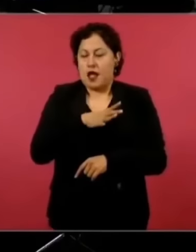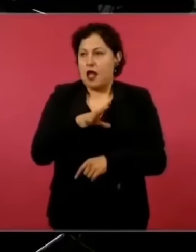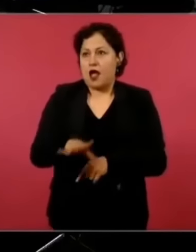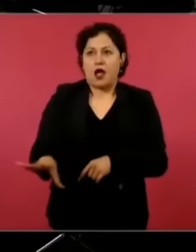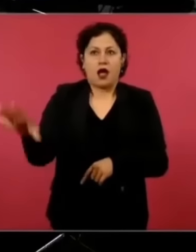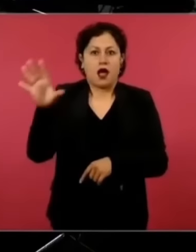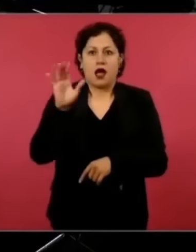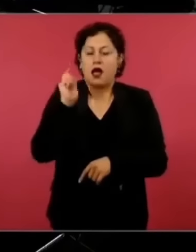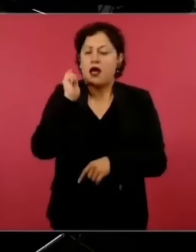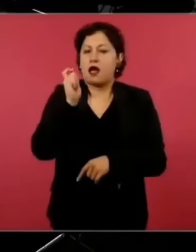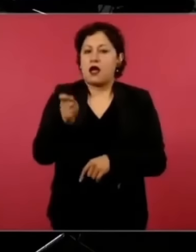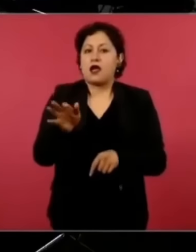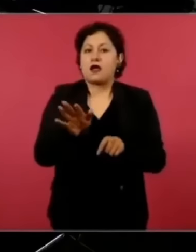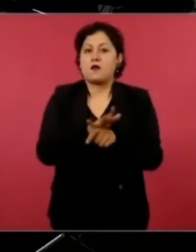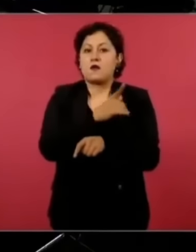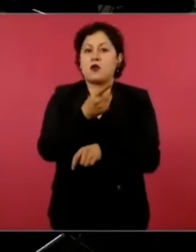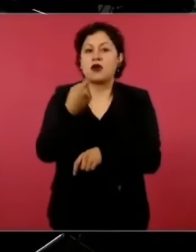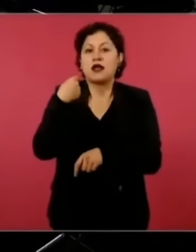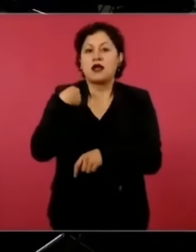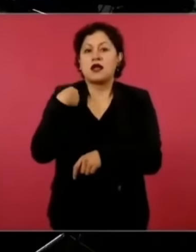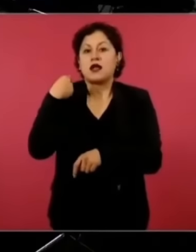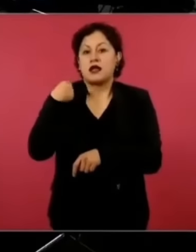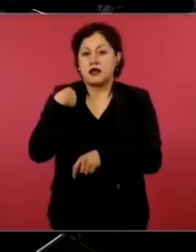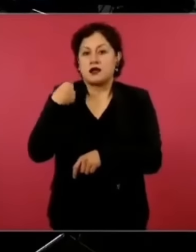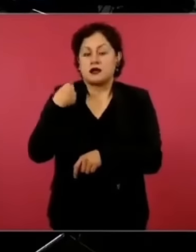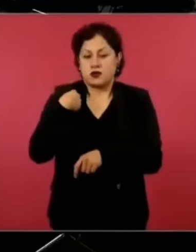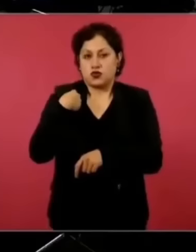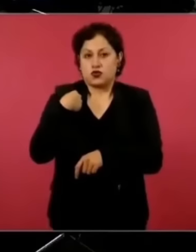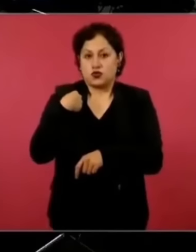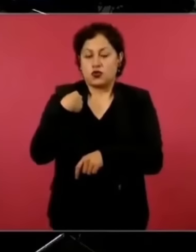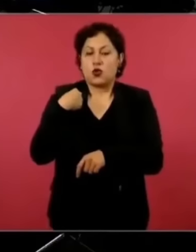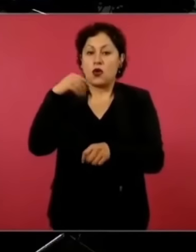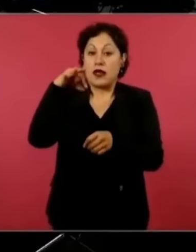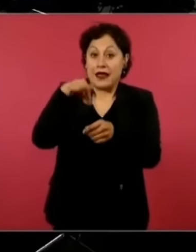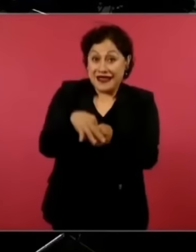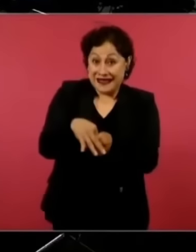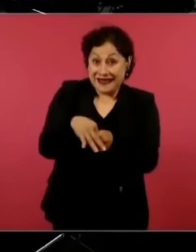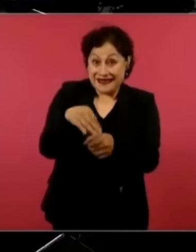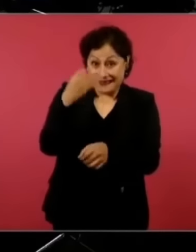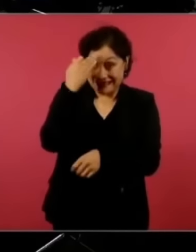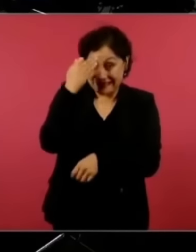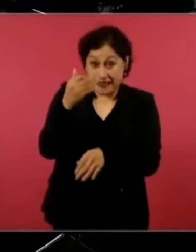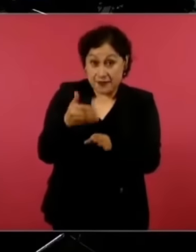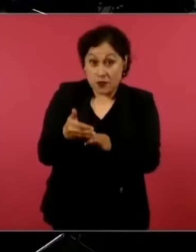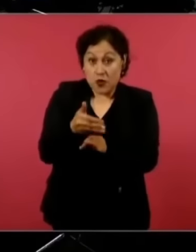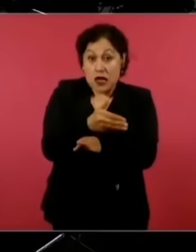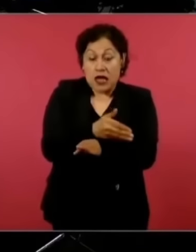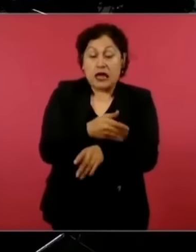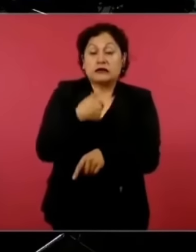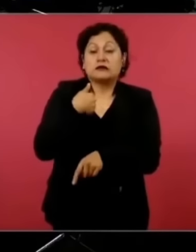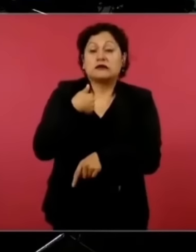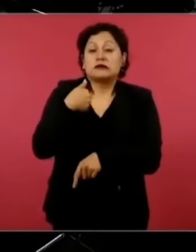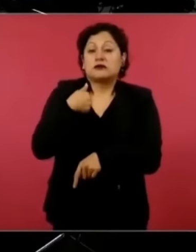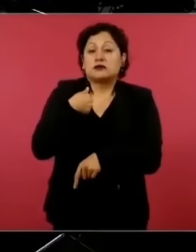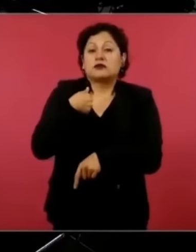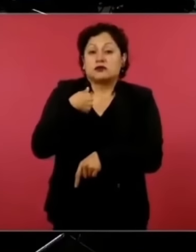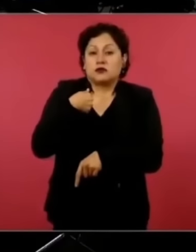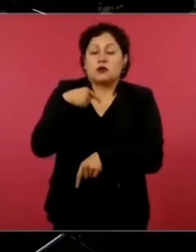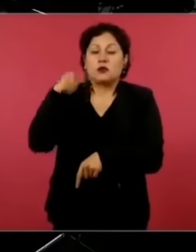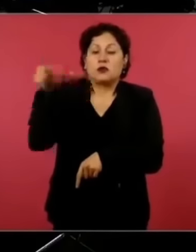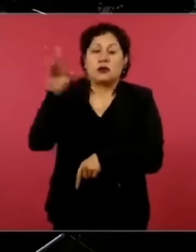viajé antes de la elección de España a México en un avión